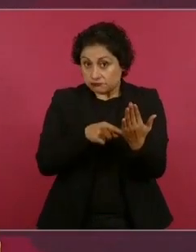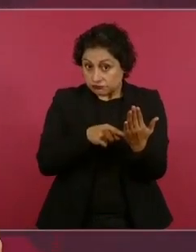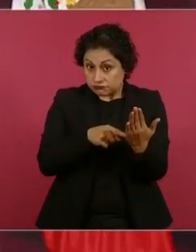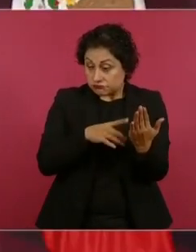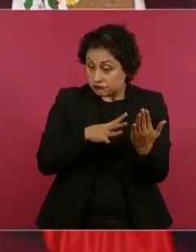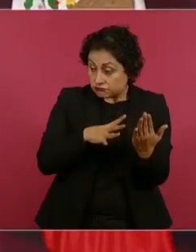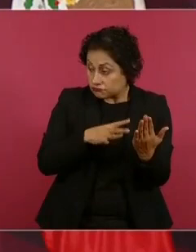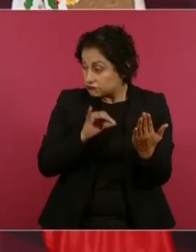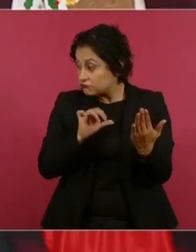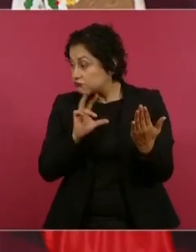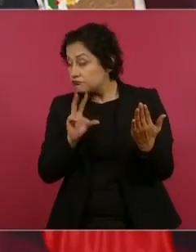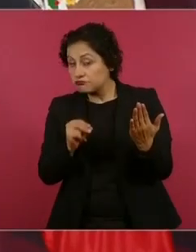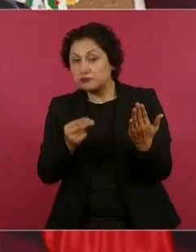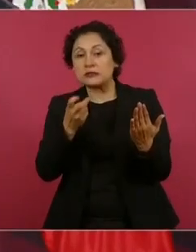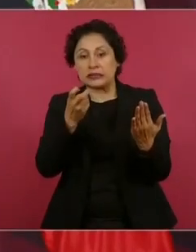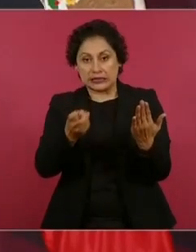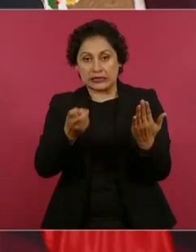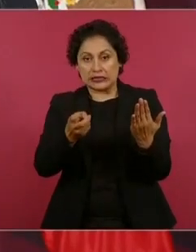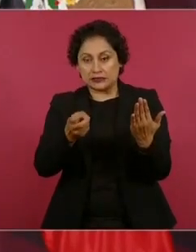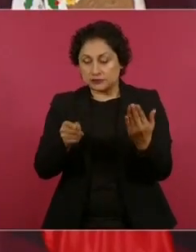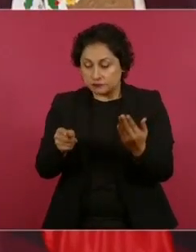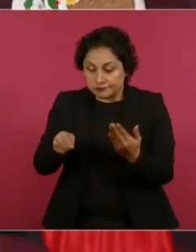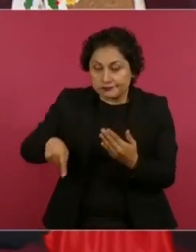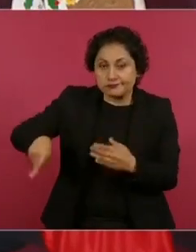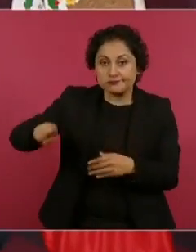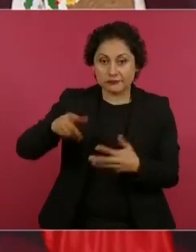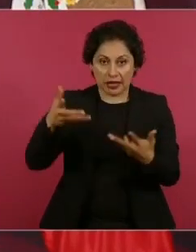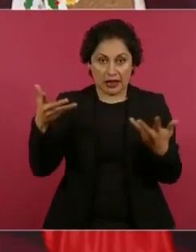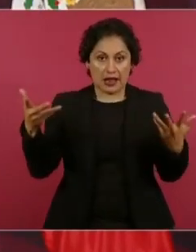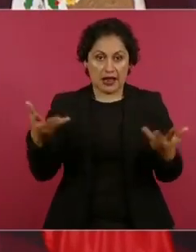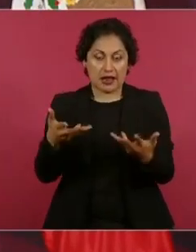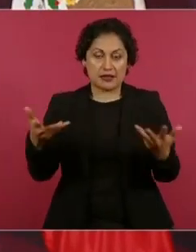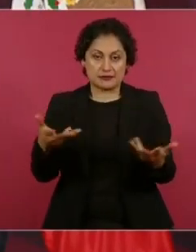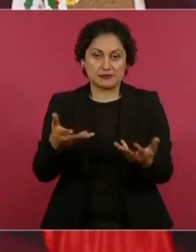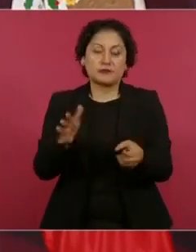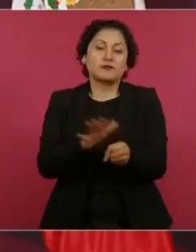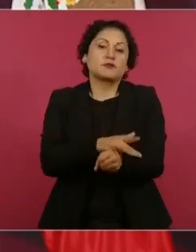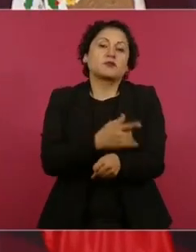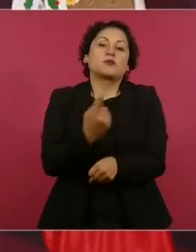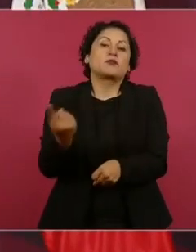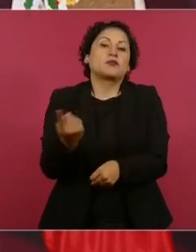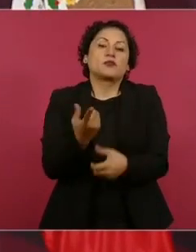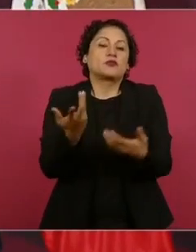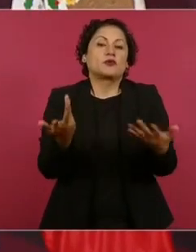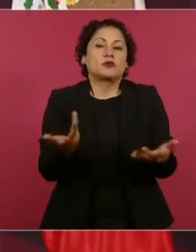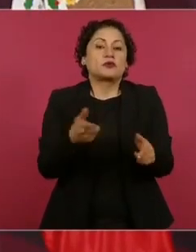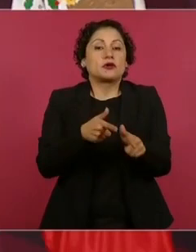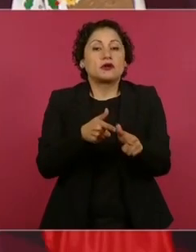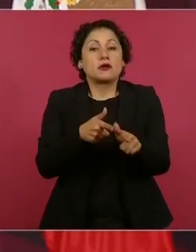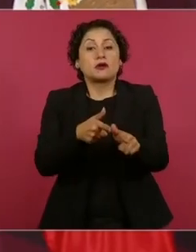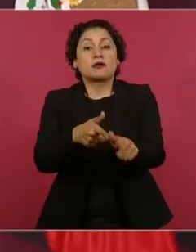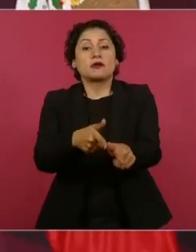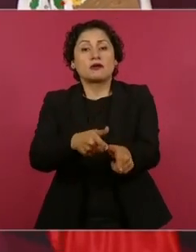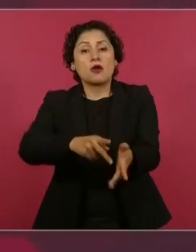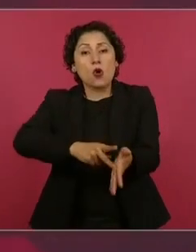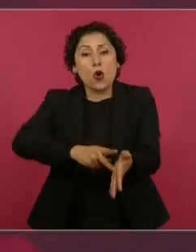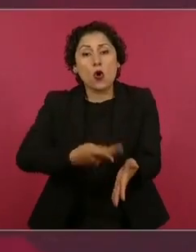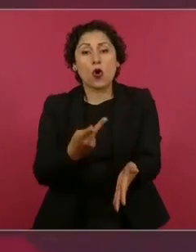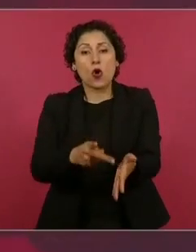para no seguir ahondando diferencias,